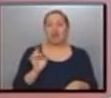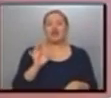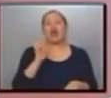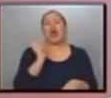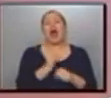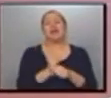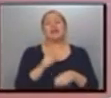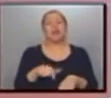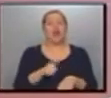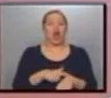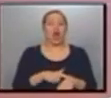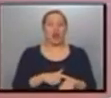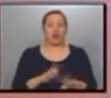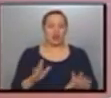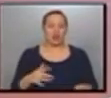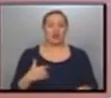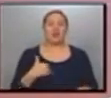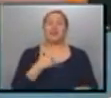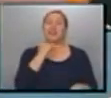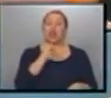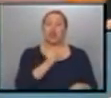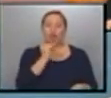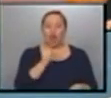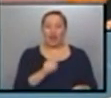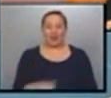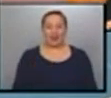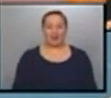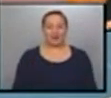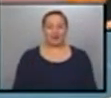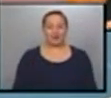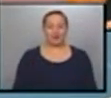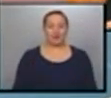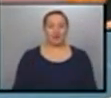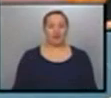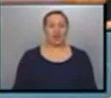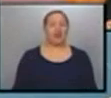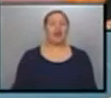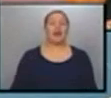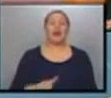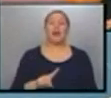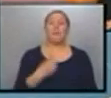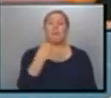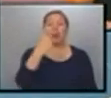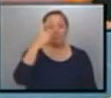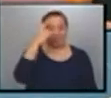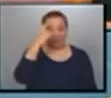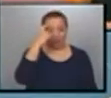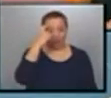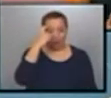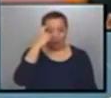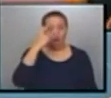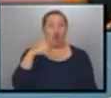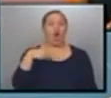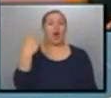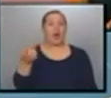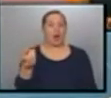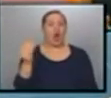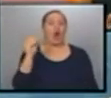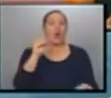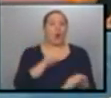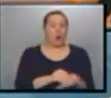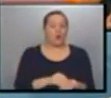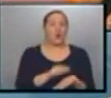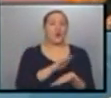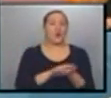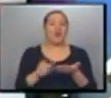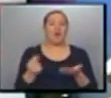por ahora. Nosotros te contamos que ya a partir del primero de enero vienen otras nuevas tarifas, digo,